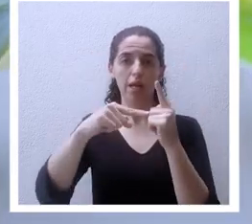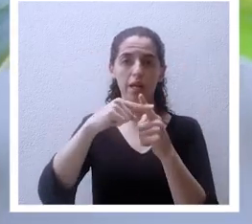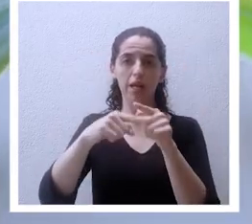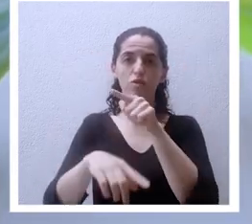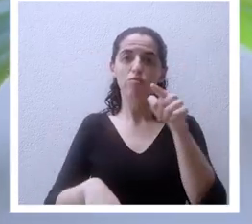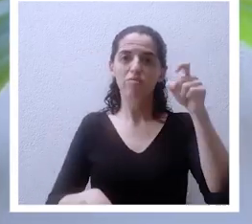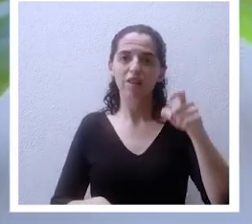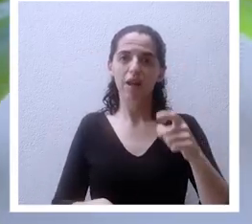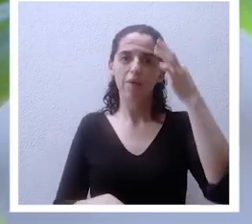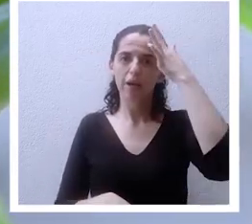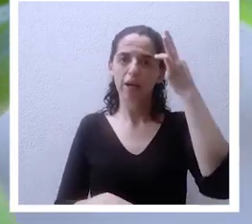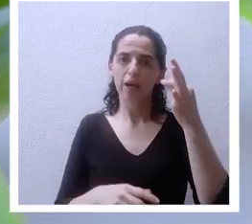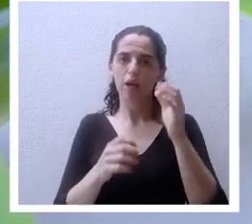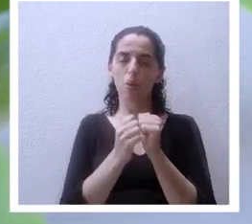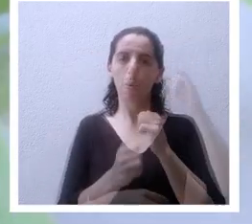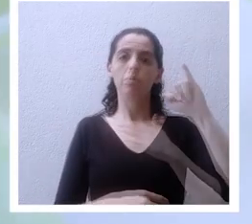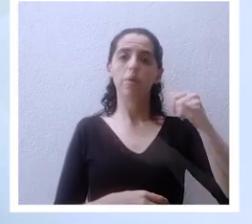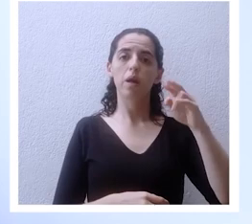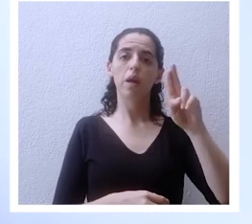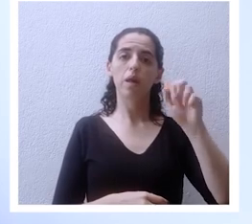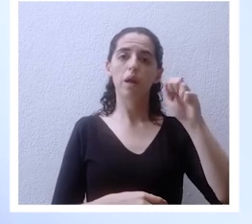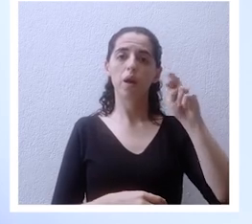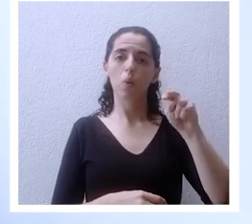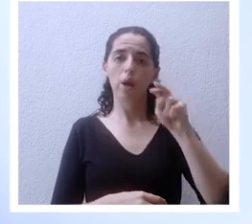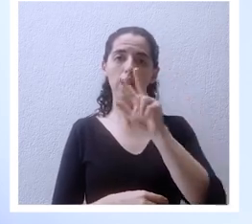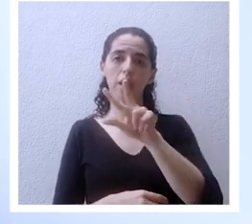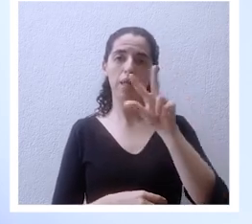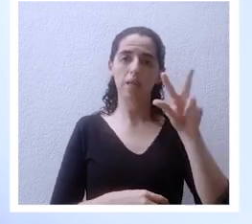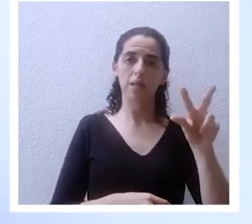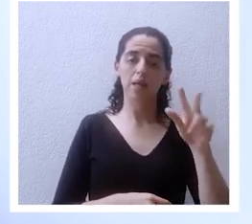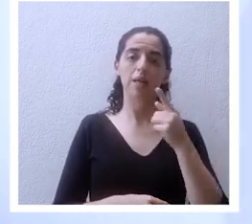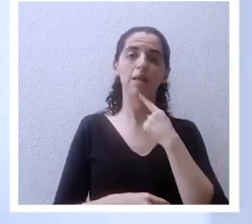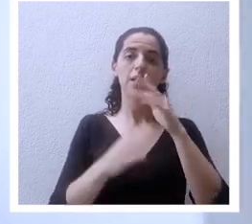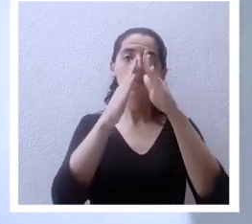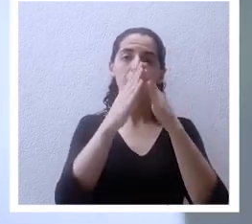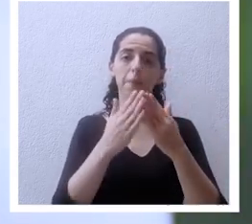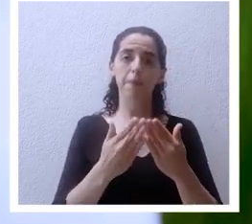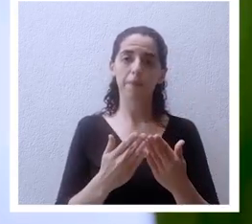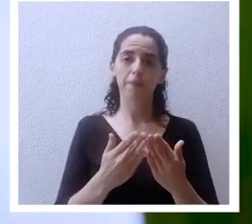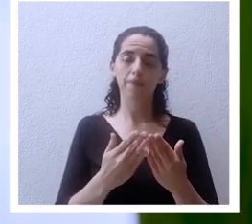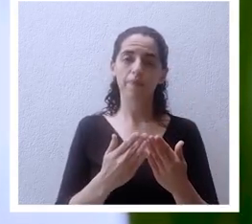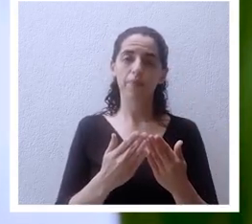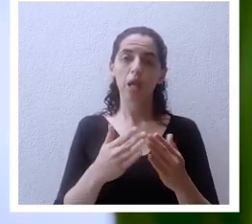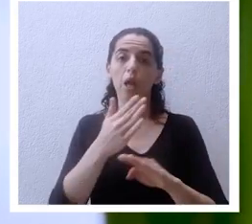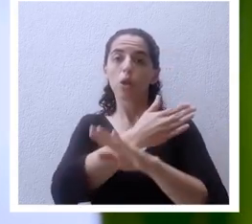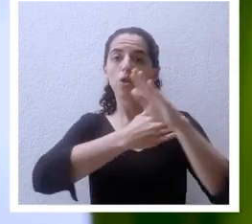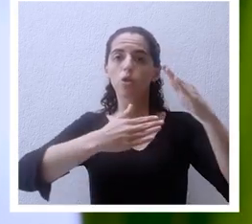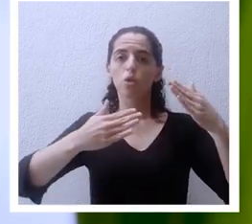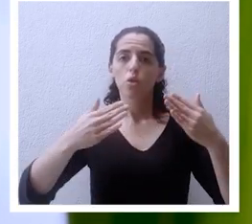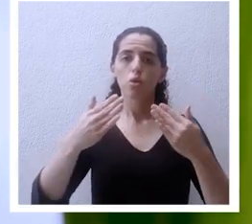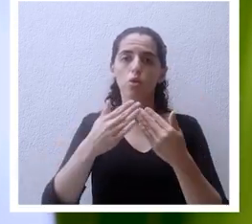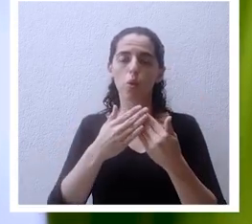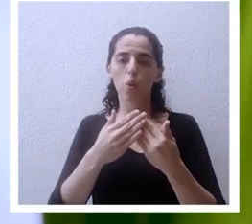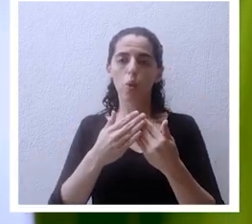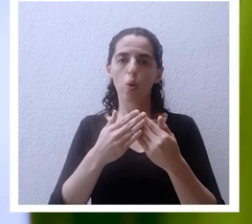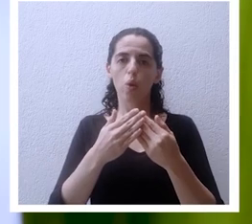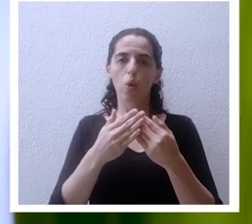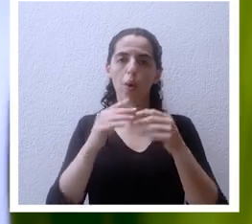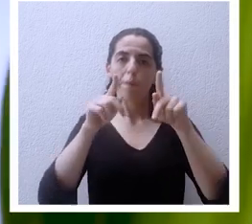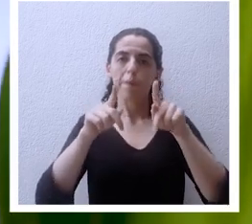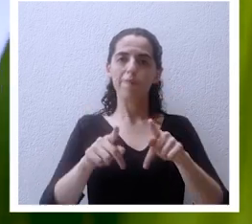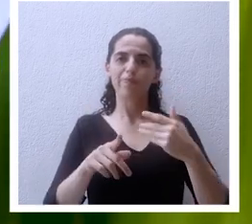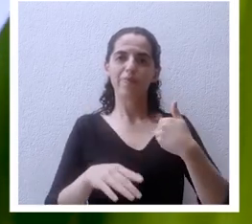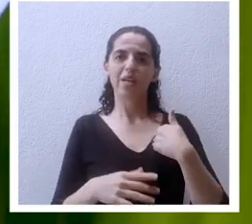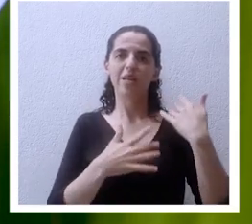conmigo primera de Juan 3.3 dice la palabra de Dios mira y todo aquel que tiene esta